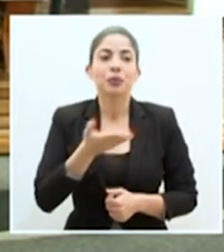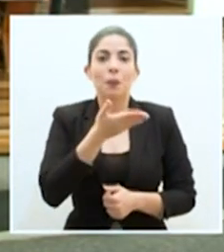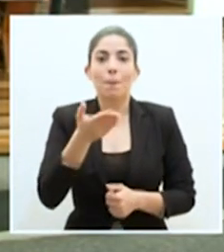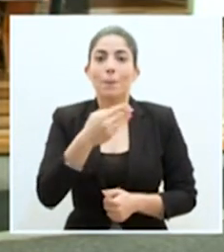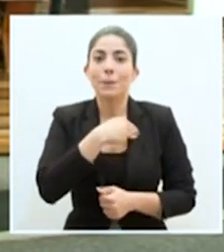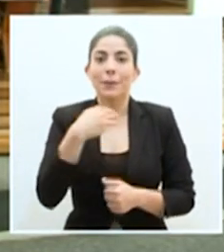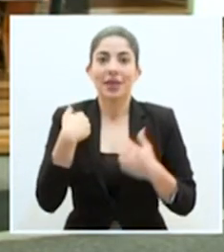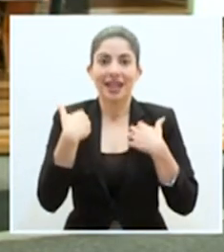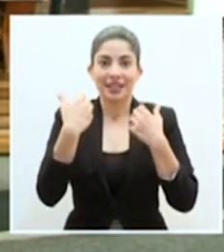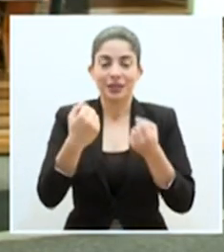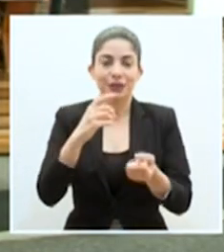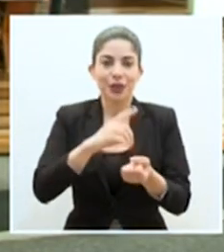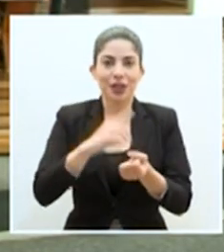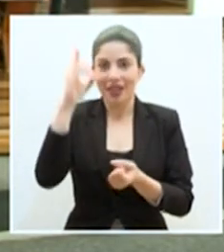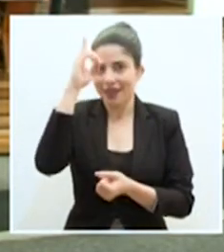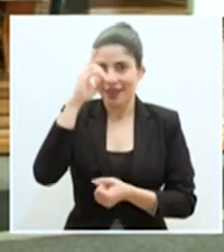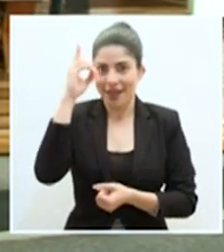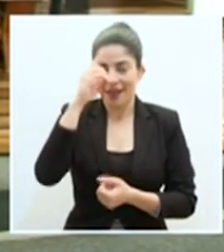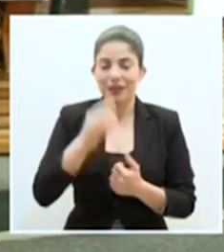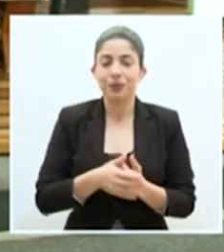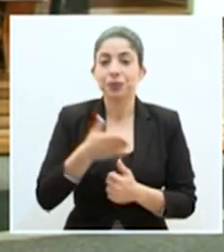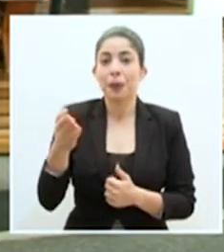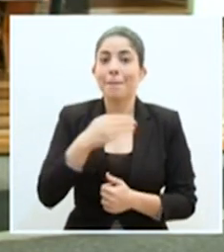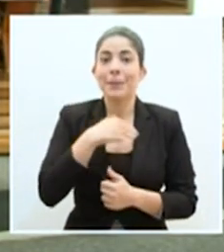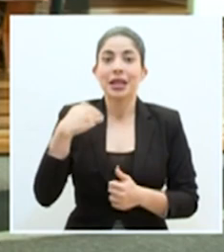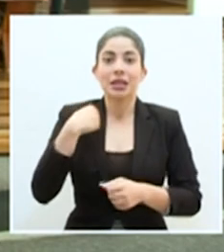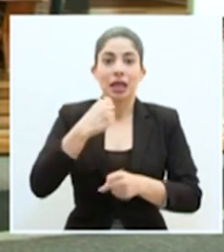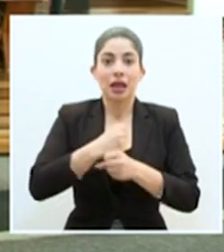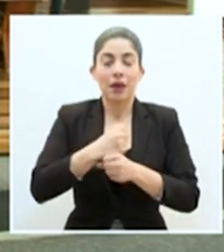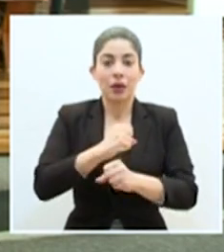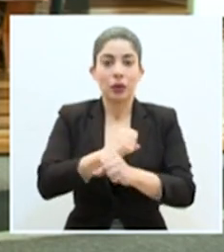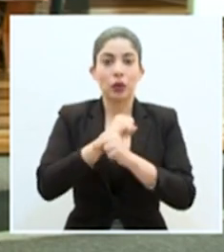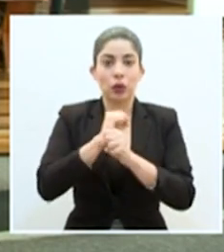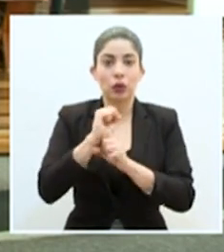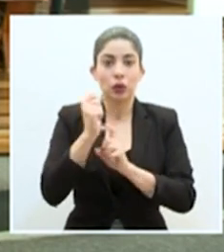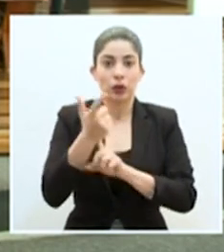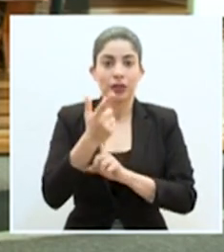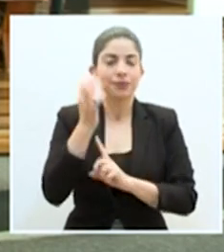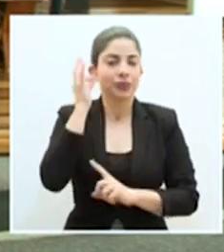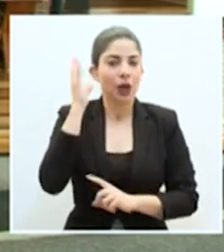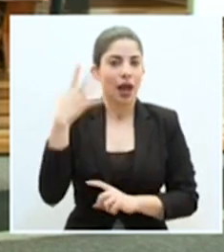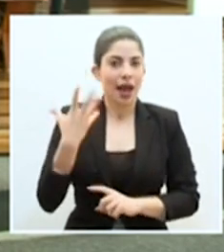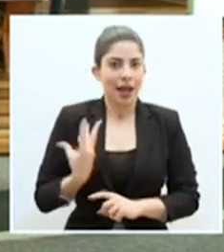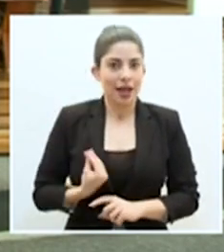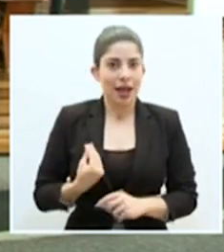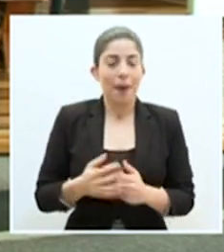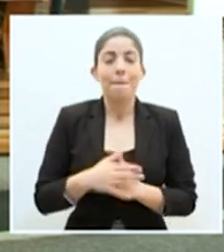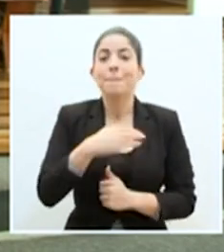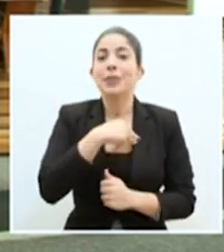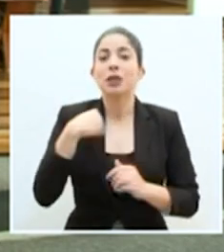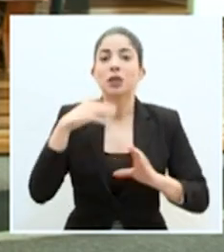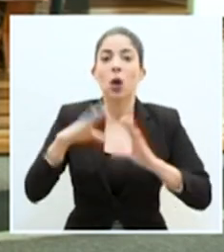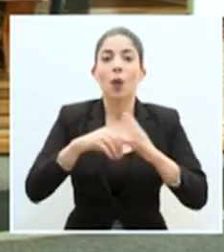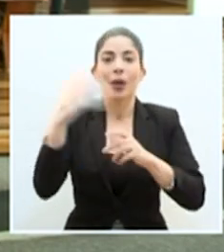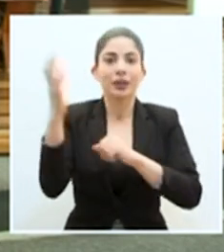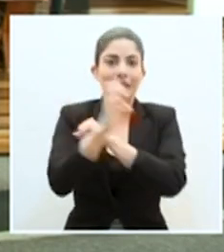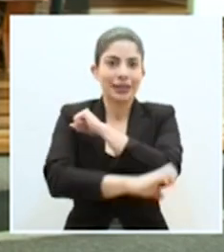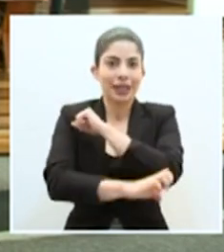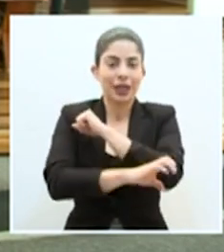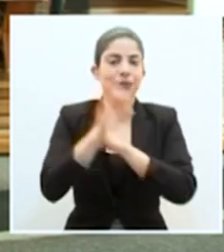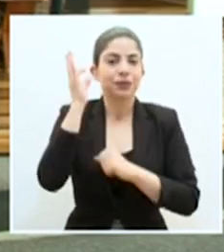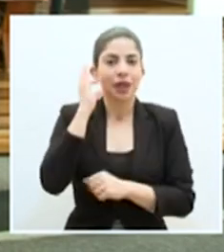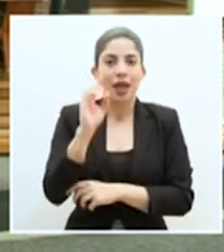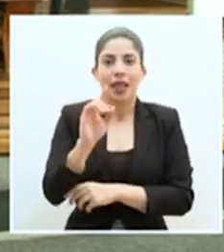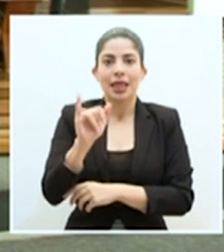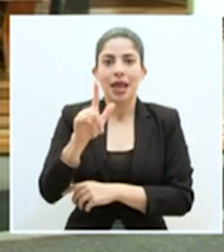Ministro de Salud del doctor Daniel Salas, la Ministra de Trabajo y Seguridad Social, la señora Yanina Dinarte, la Ministra de Comercio Exterior, la